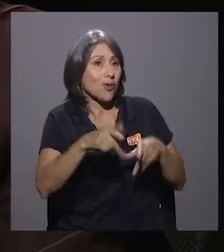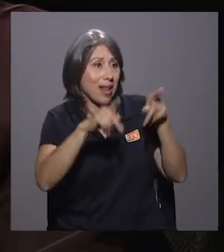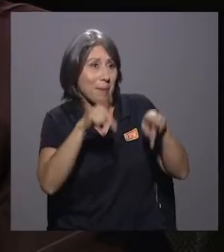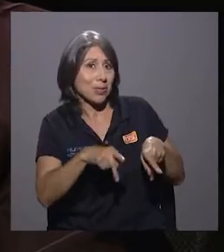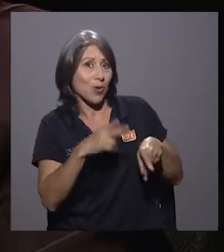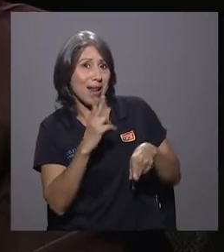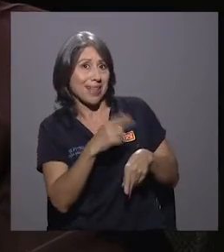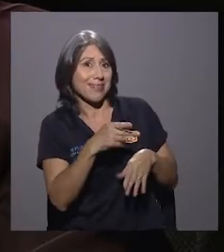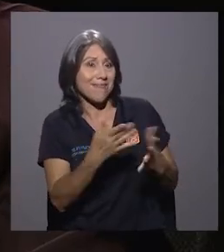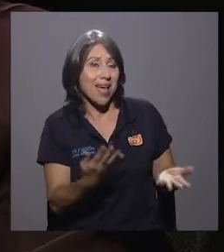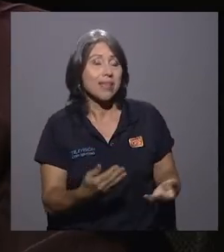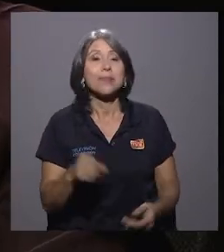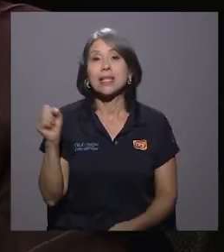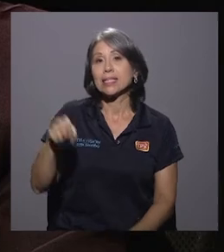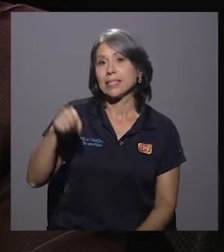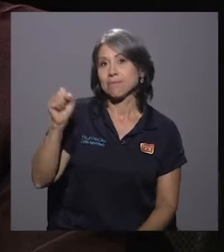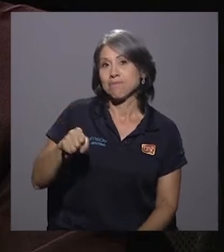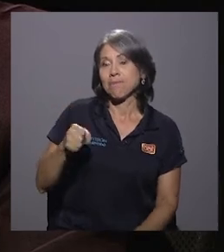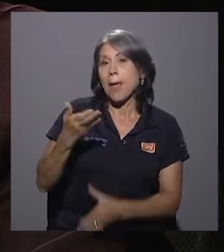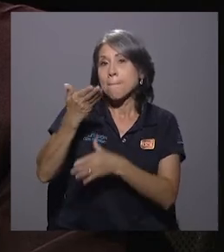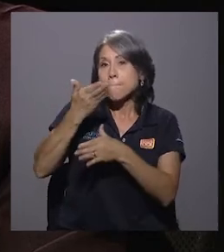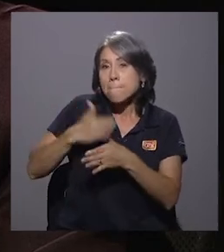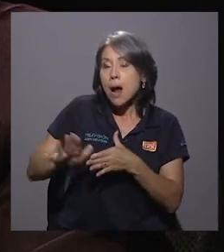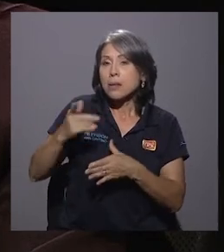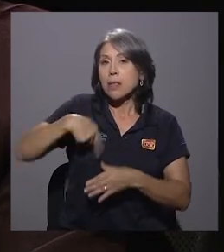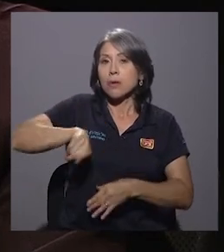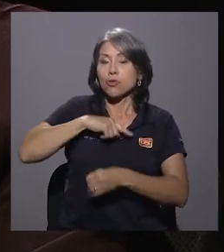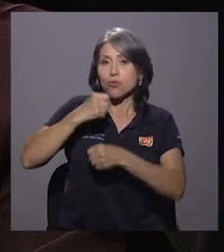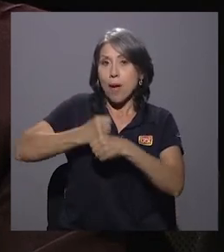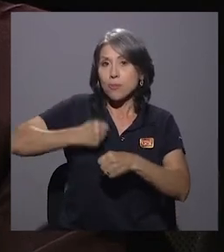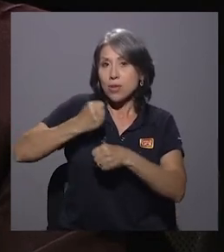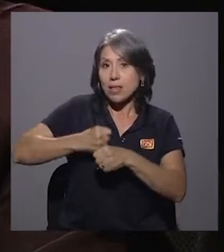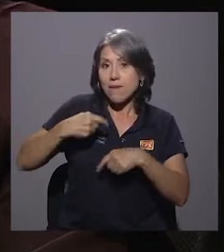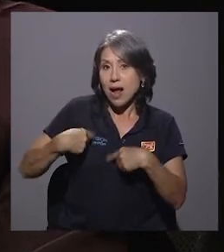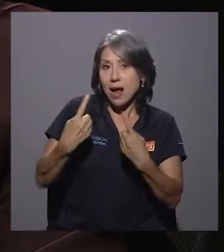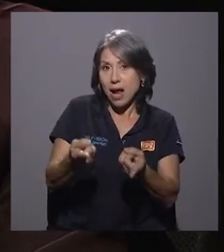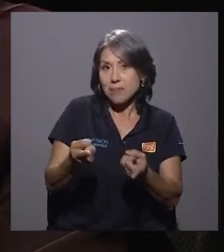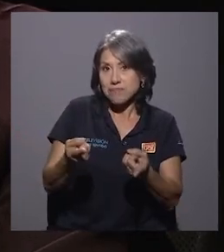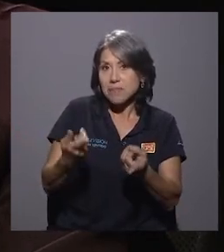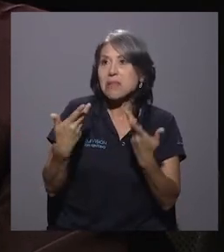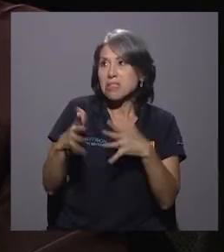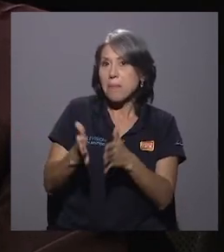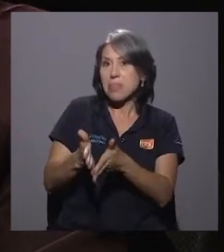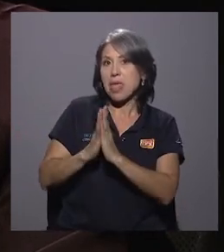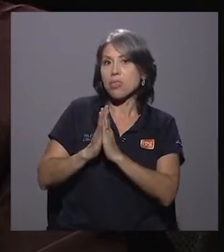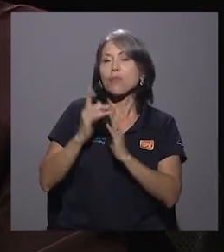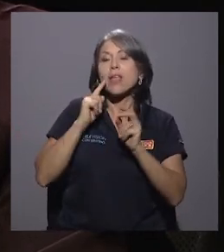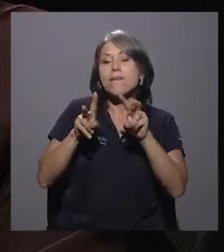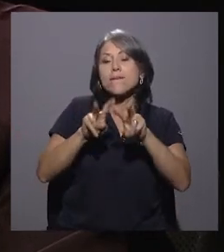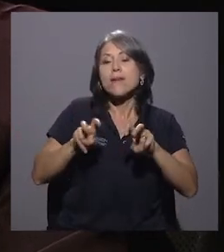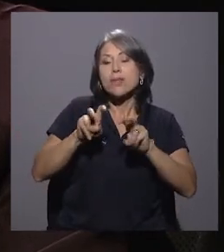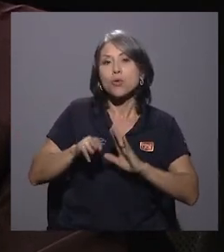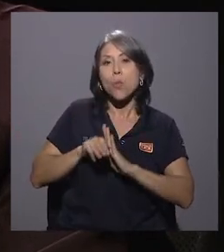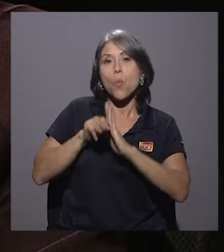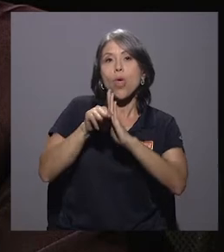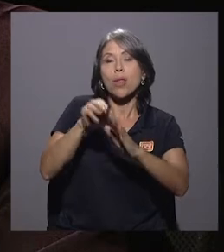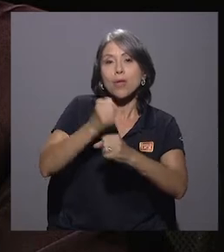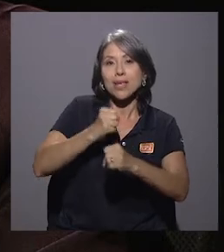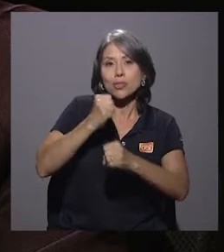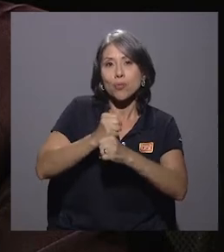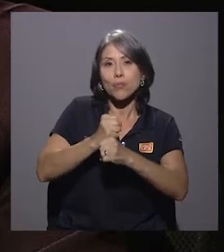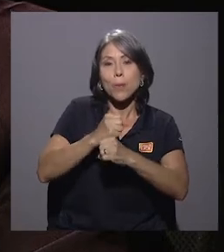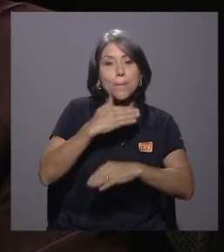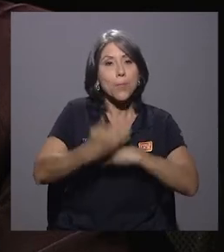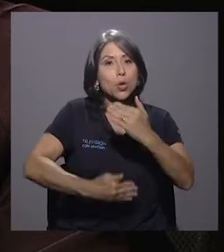Sí. Parte de lo que vamos a trabajar, y ya lo estamos pidiendo, es la revisión del modelo de gestión y el proceso especial de